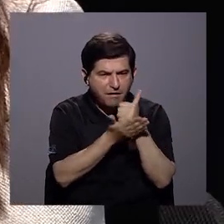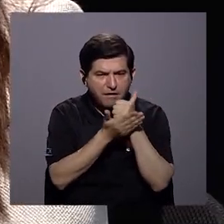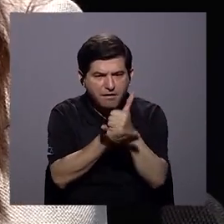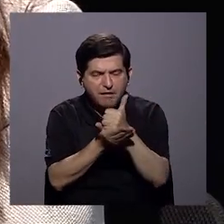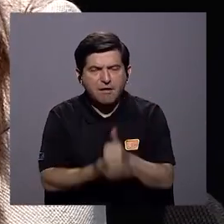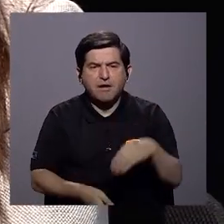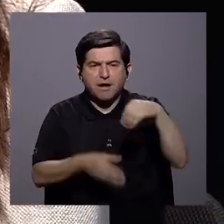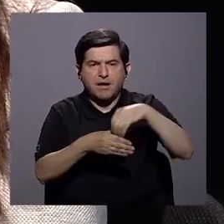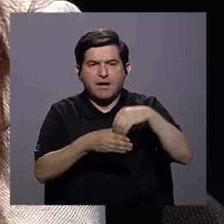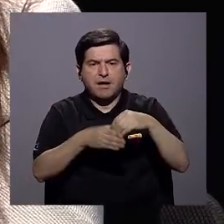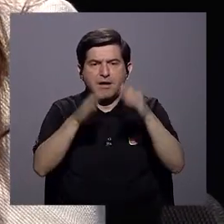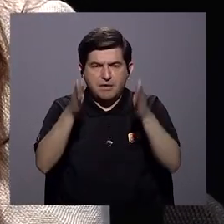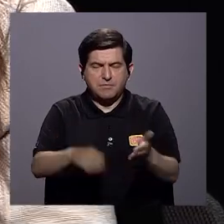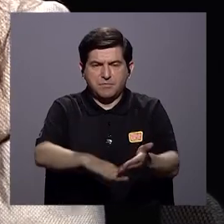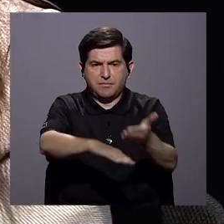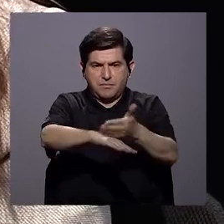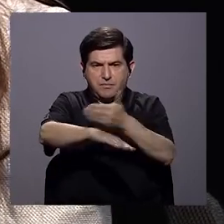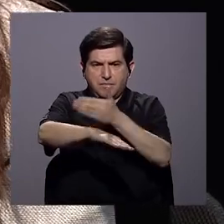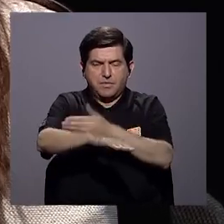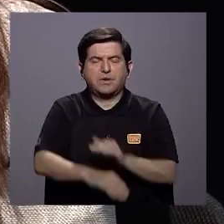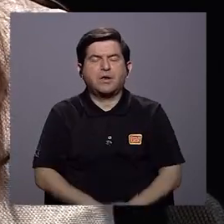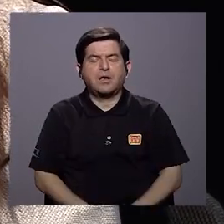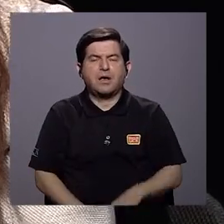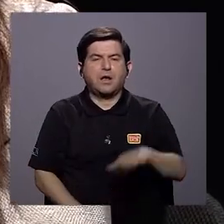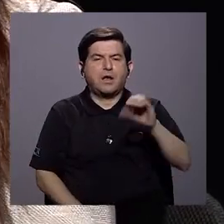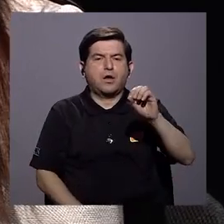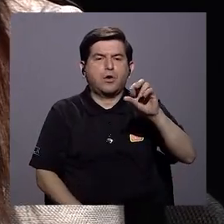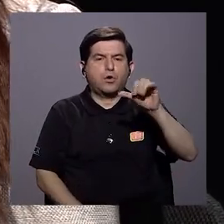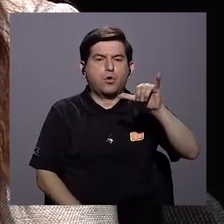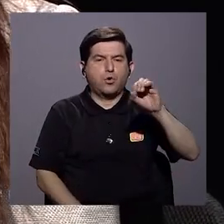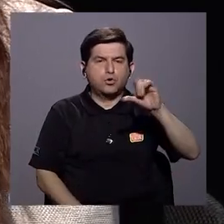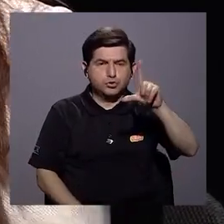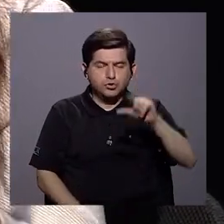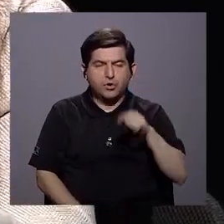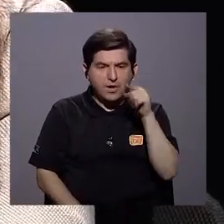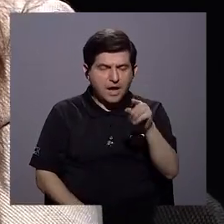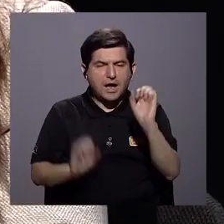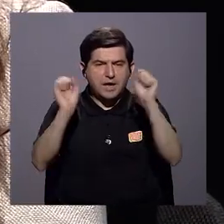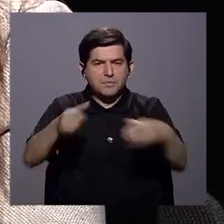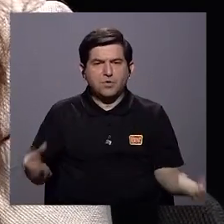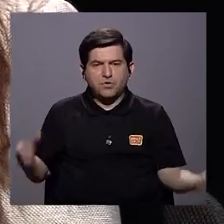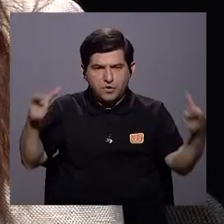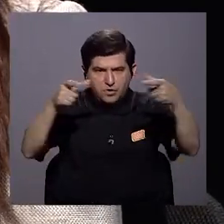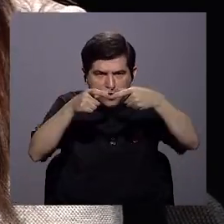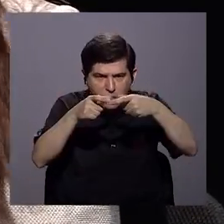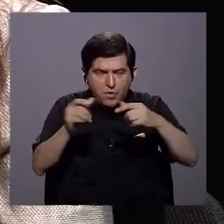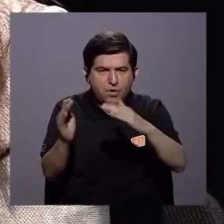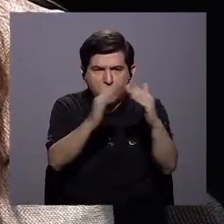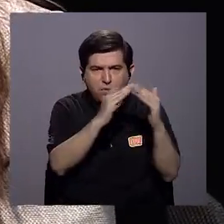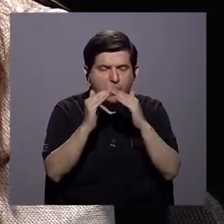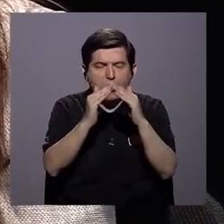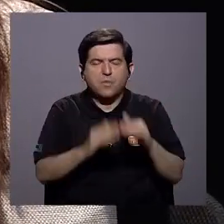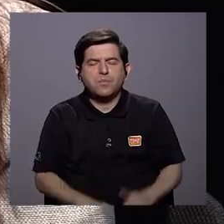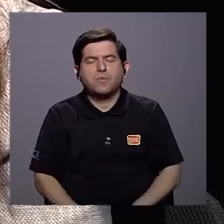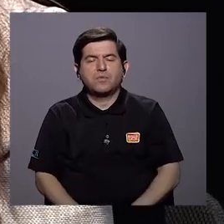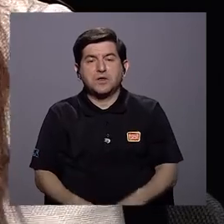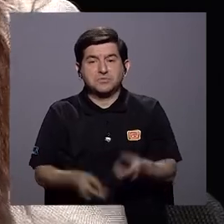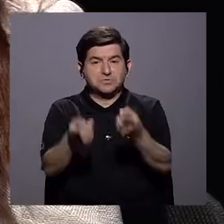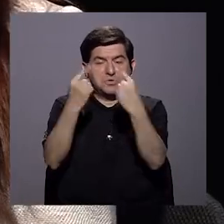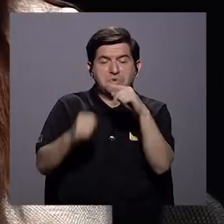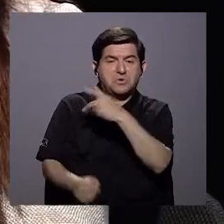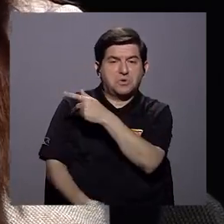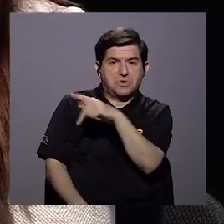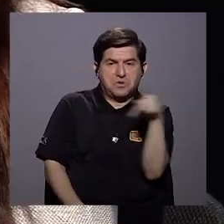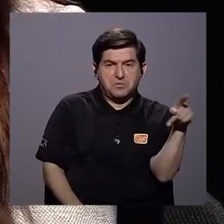con inversiones que van a escalar en la zona del Coyol y donde eventualmente podríamos hacer una conexión con población puntarenense.